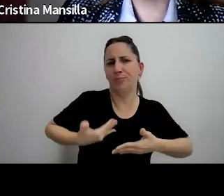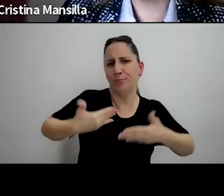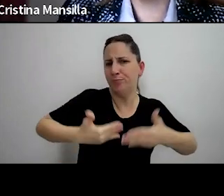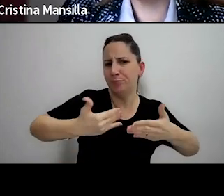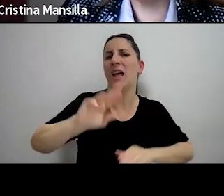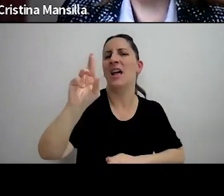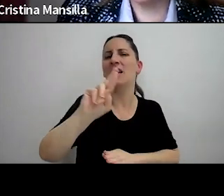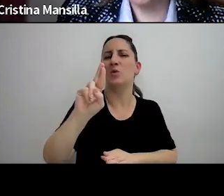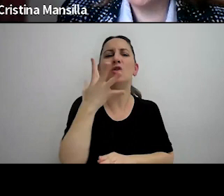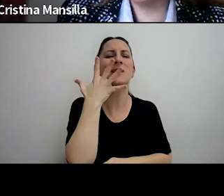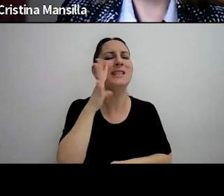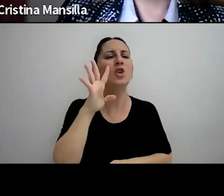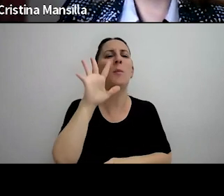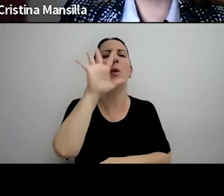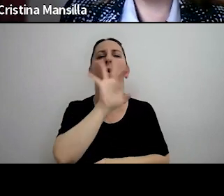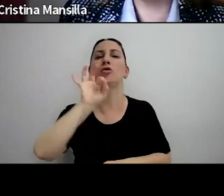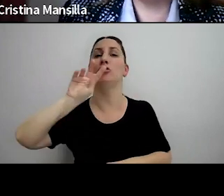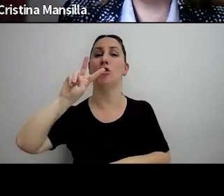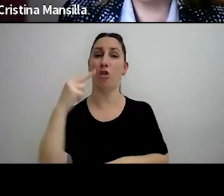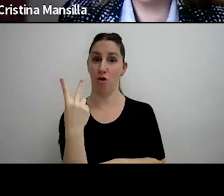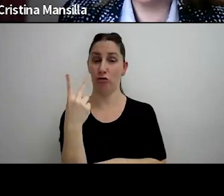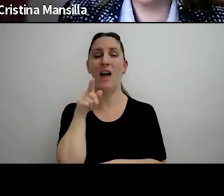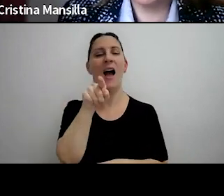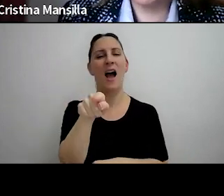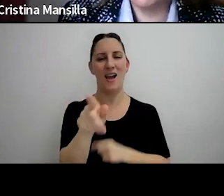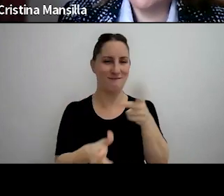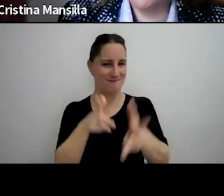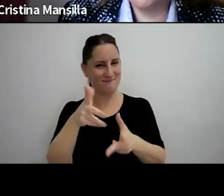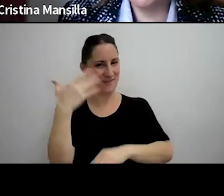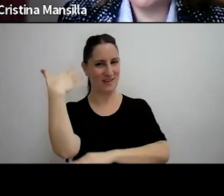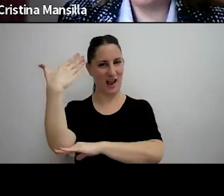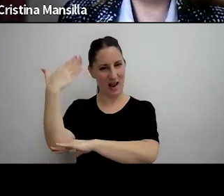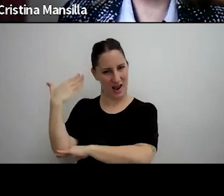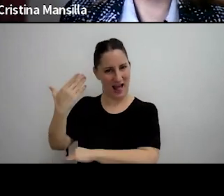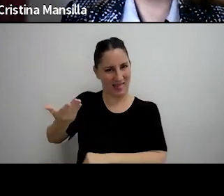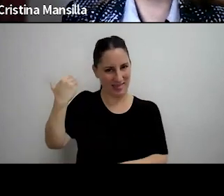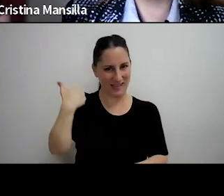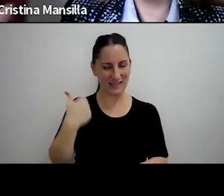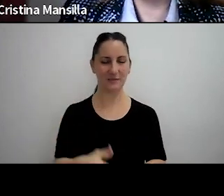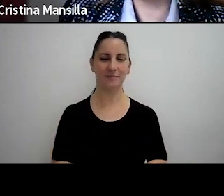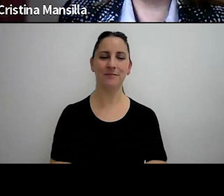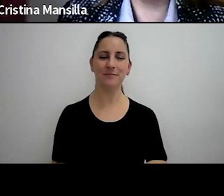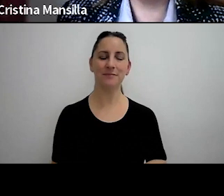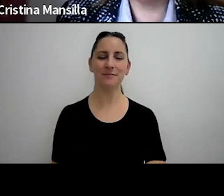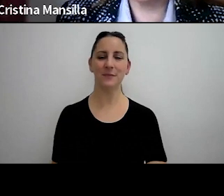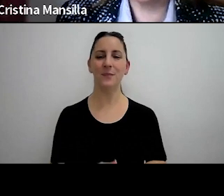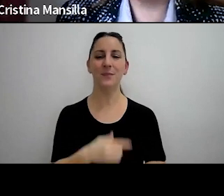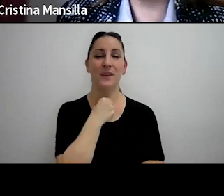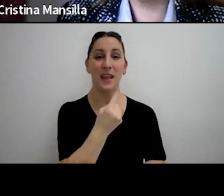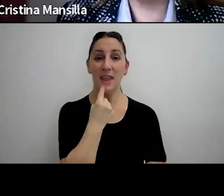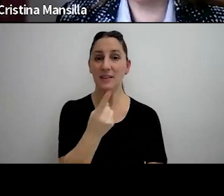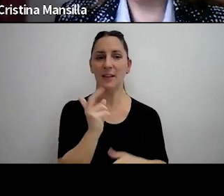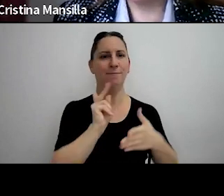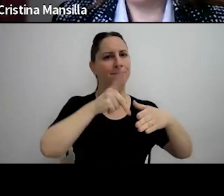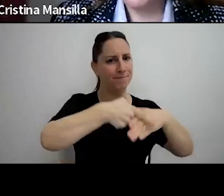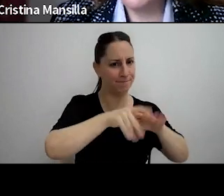resolución cinco mil cuatrocientos dos que tratamos acá en las jornadas de diálogo ¿sí? o sea que se produce una interrupción